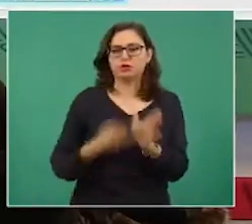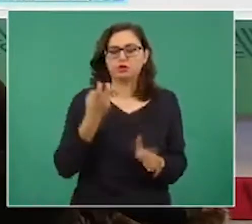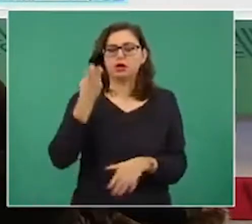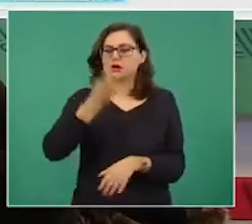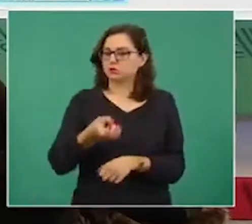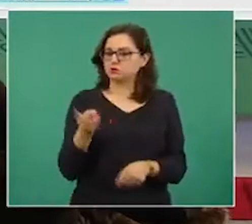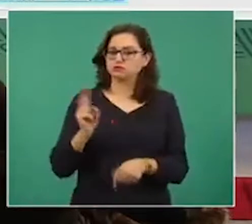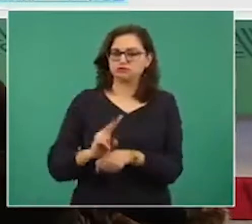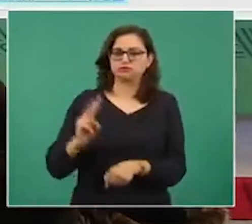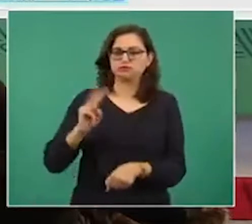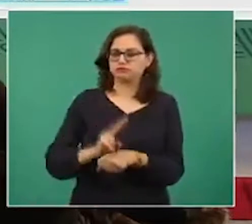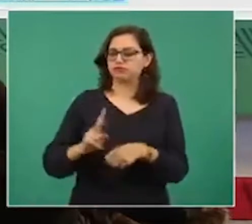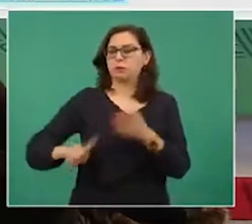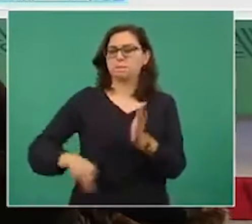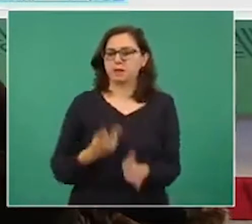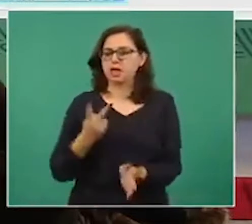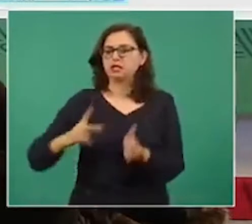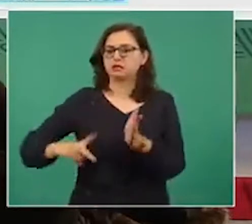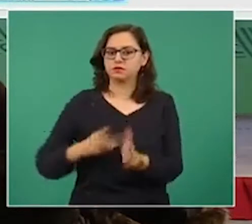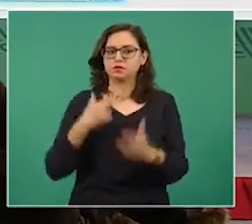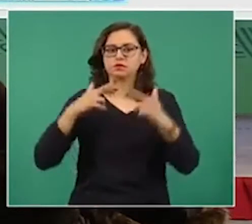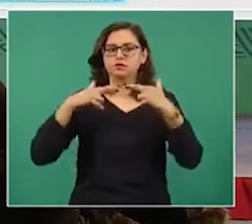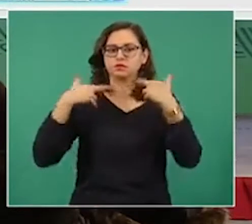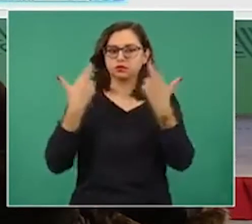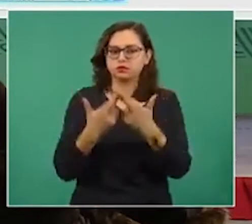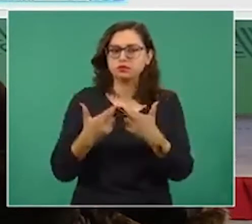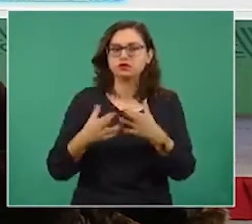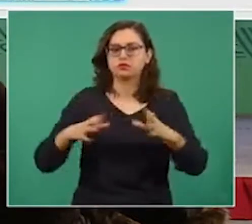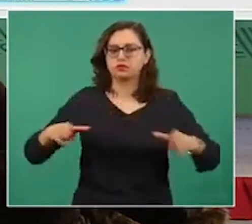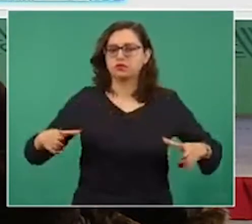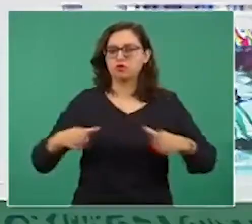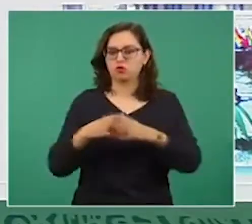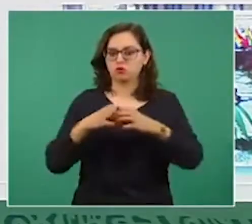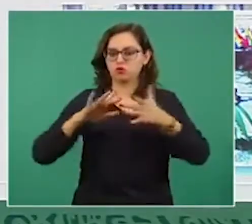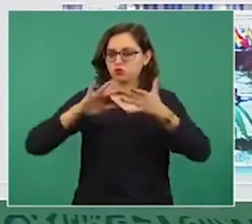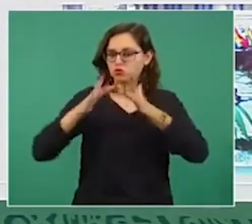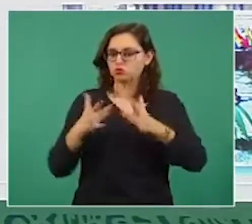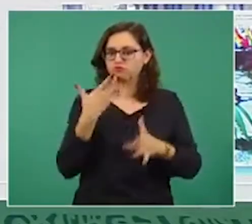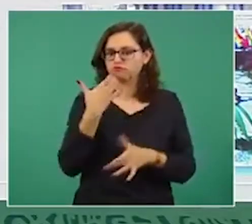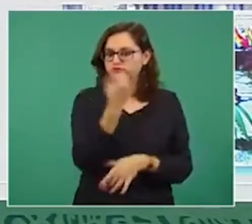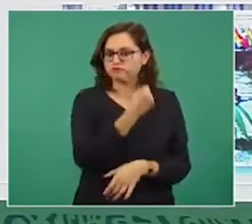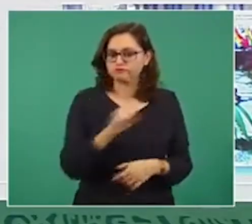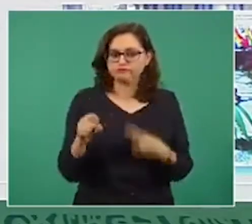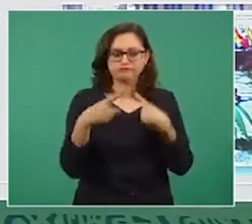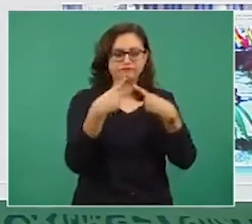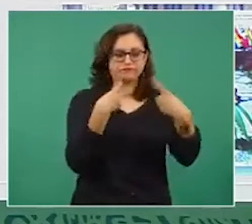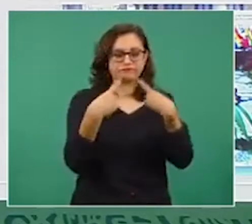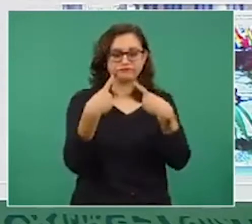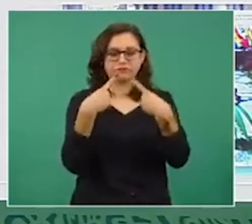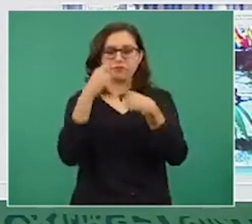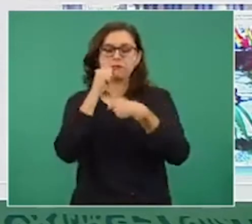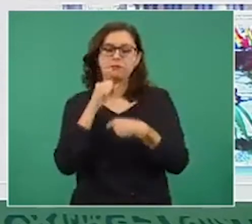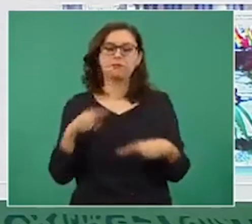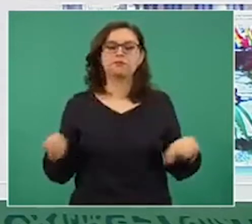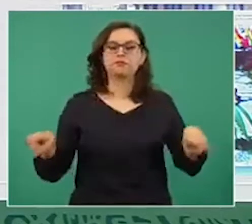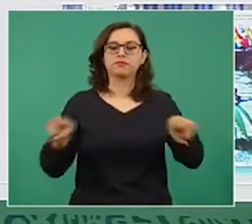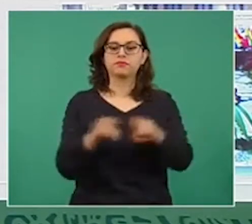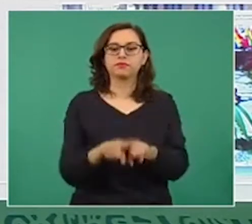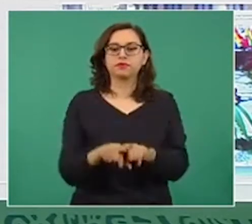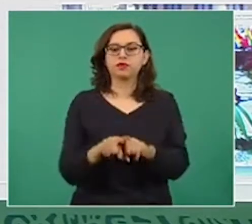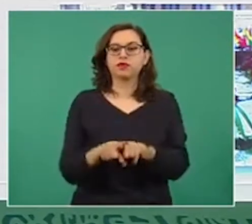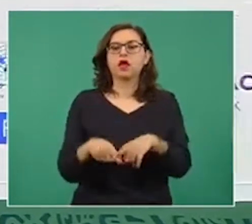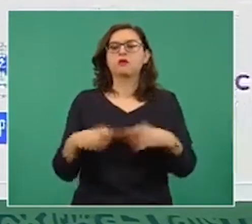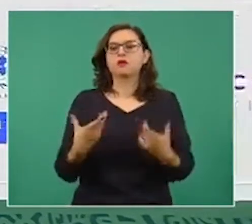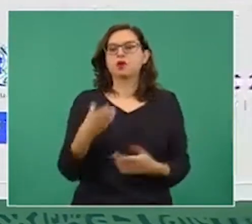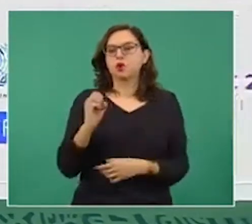hacer frente a la pandemia, la red de especialistas, y vamos a trabajar también con la Organización Panamericana de la